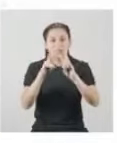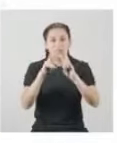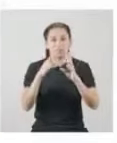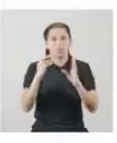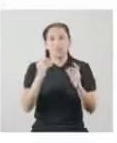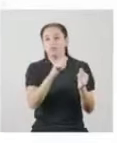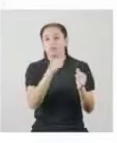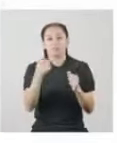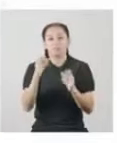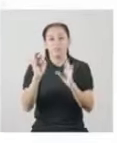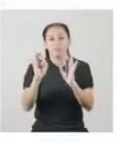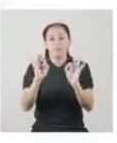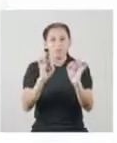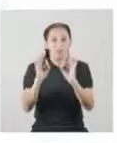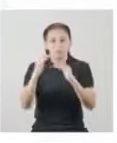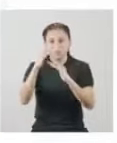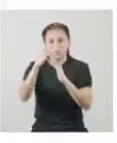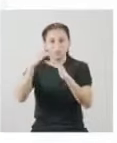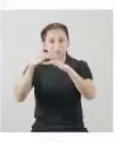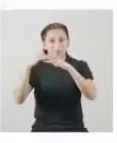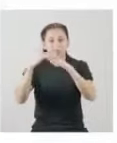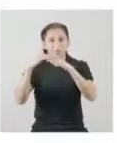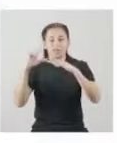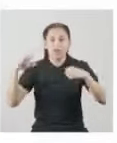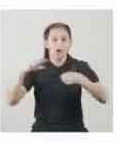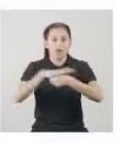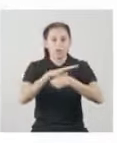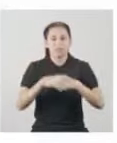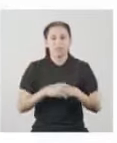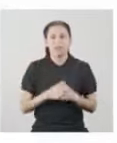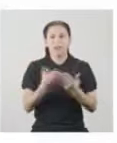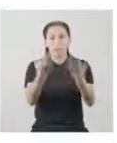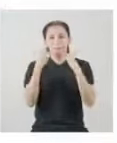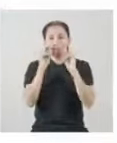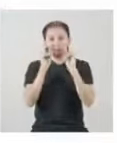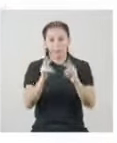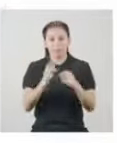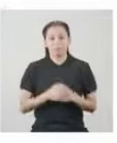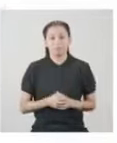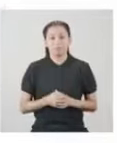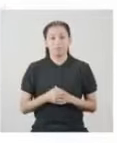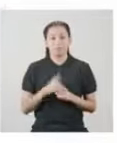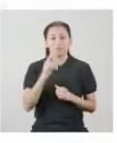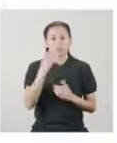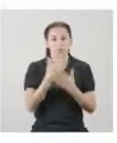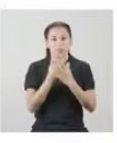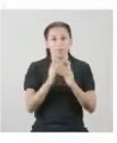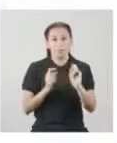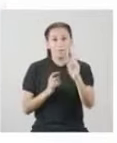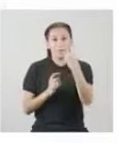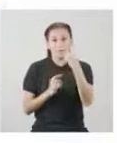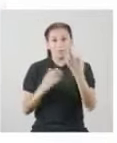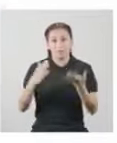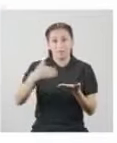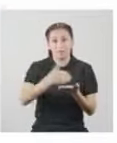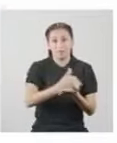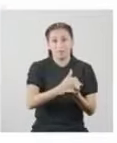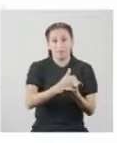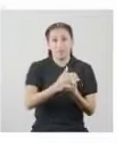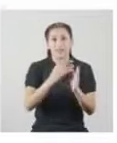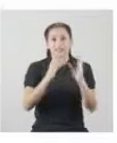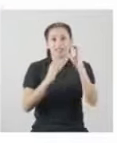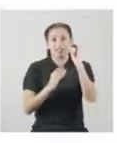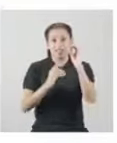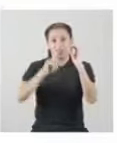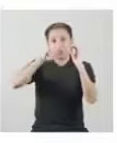talla con el promedio considerando su valor absoluto Vamos a ver La distancia del primer pez a la